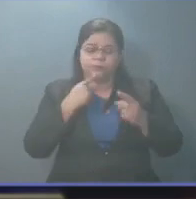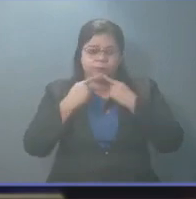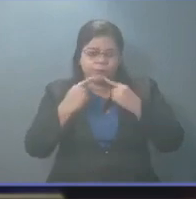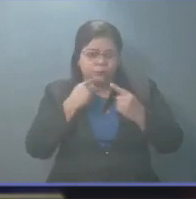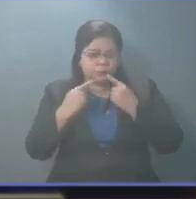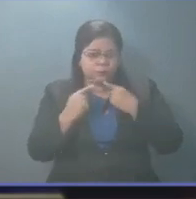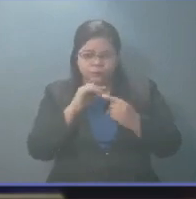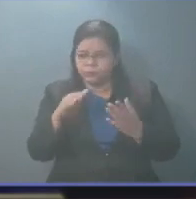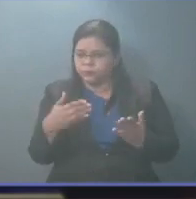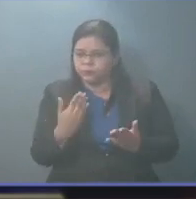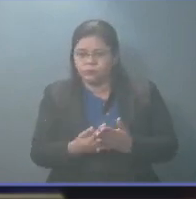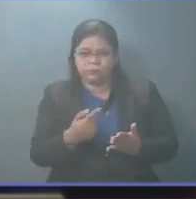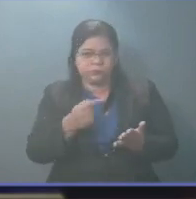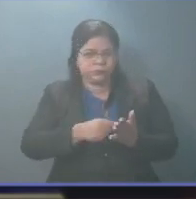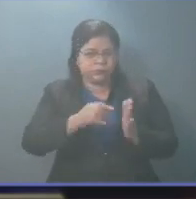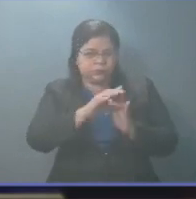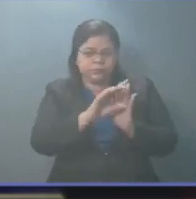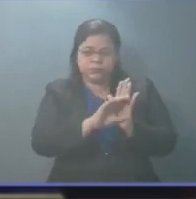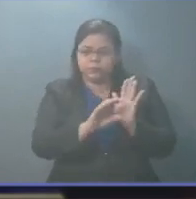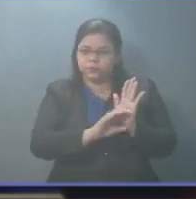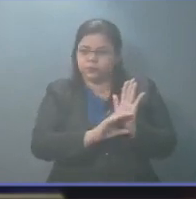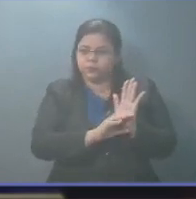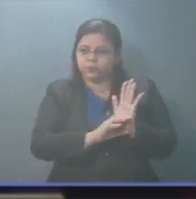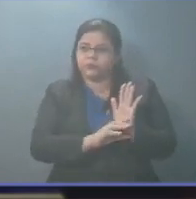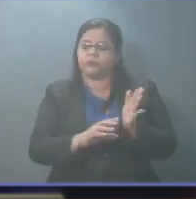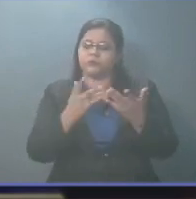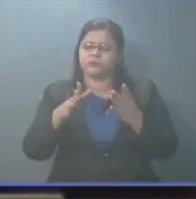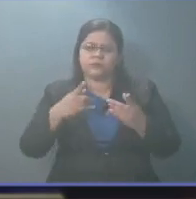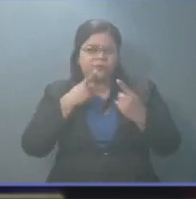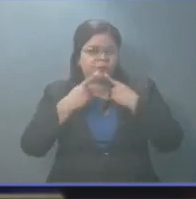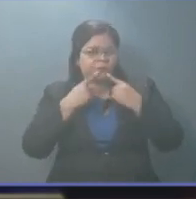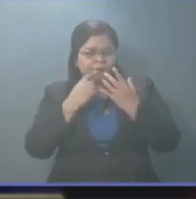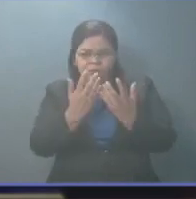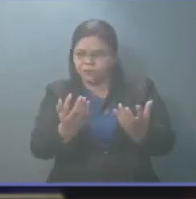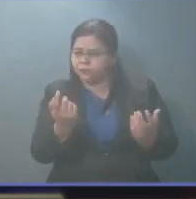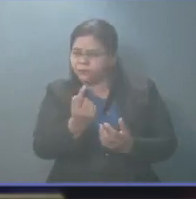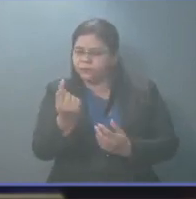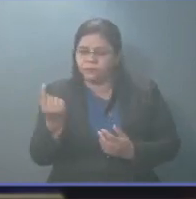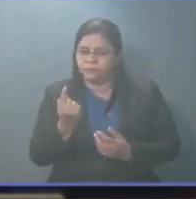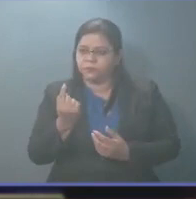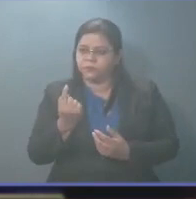de sus atestados, de sus currículums, entrevistamos a muchísimos candidatos.